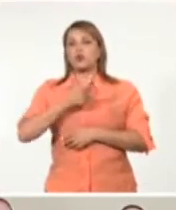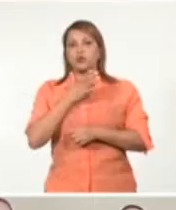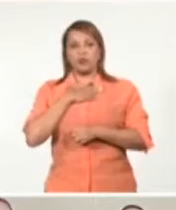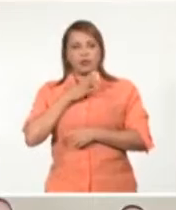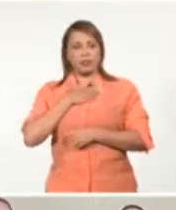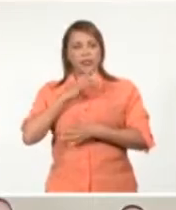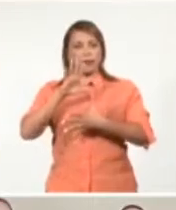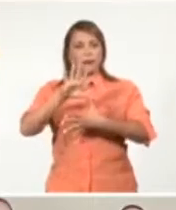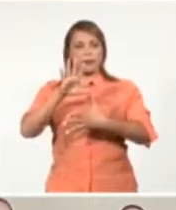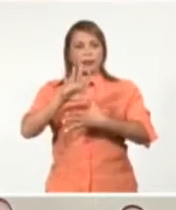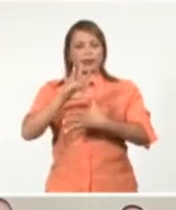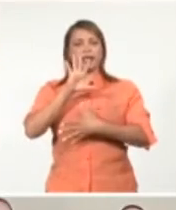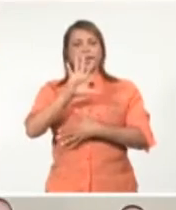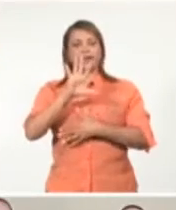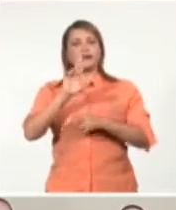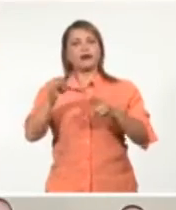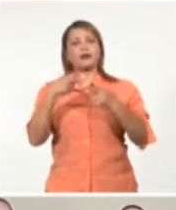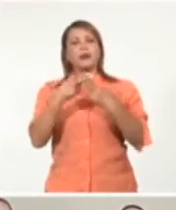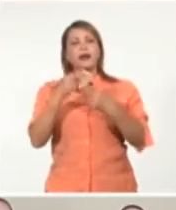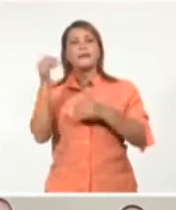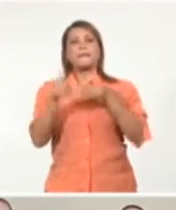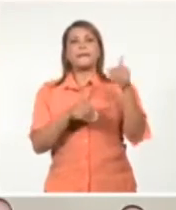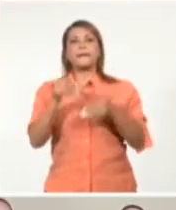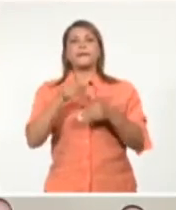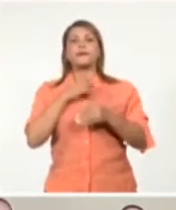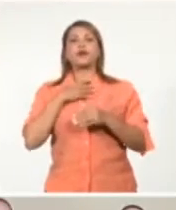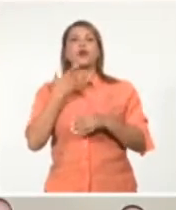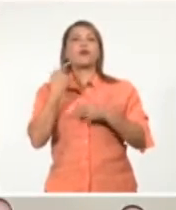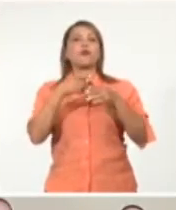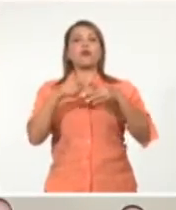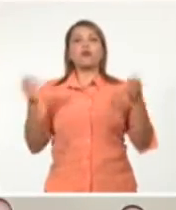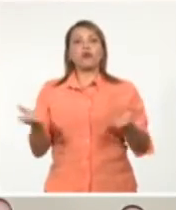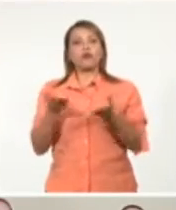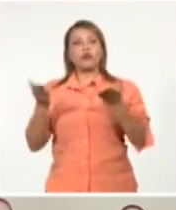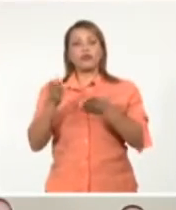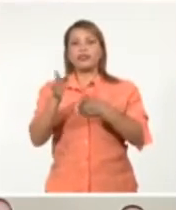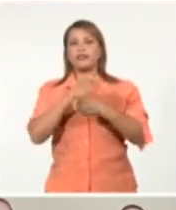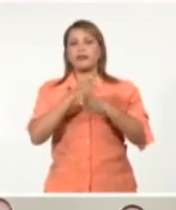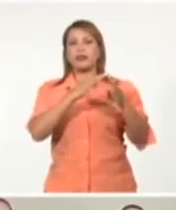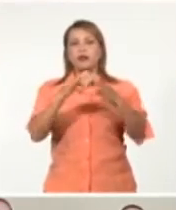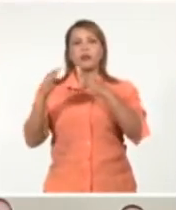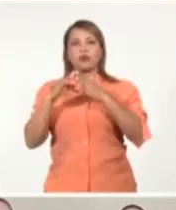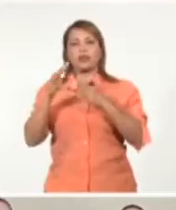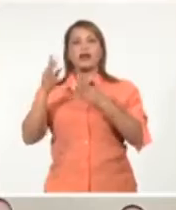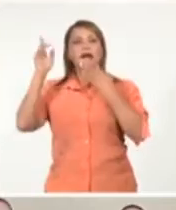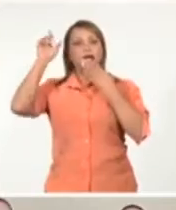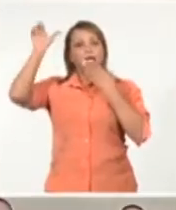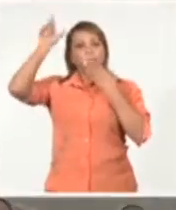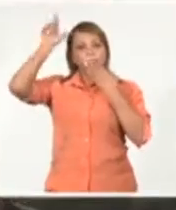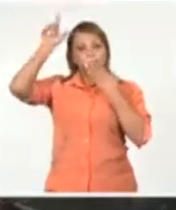América. A la quinta edición asisten promotores de los derechos de comunidades indígenas de unas siete naciones.